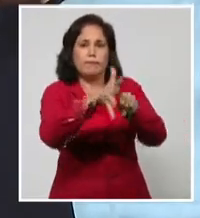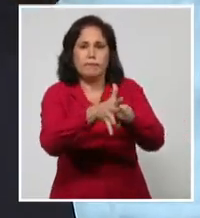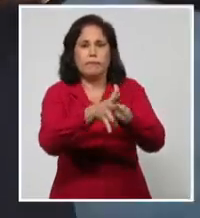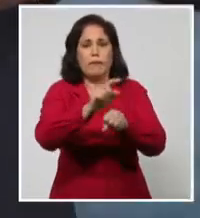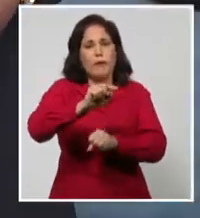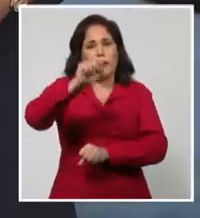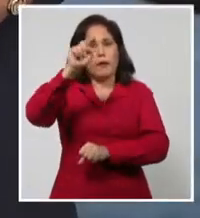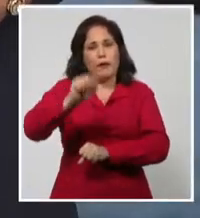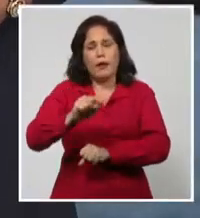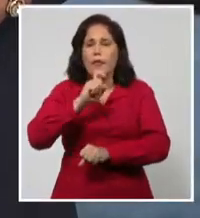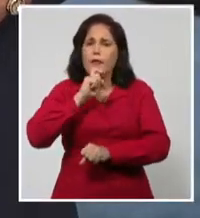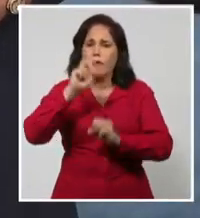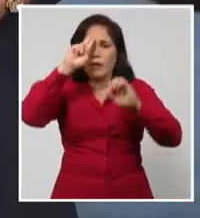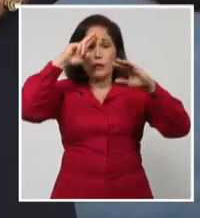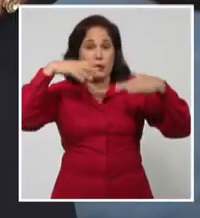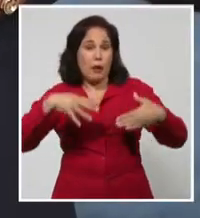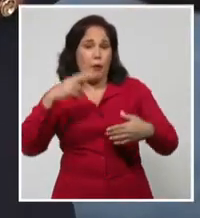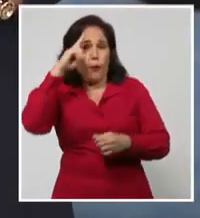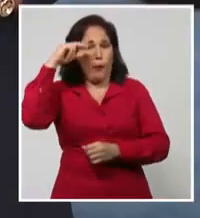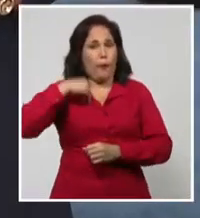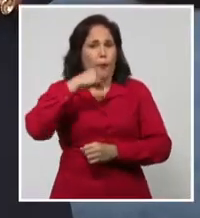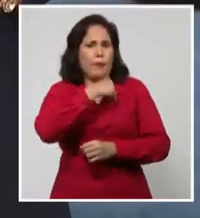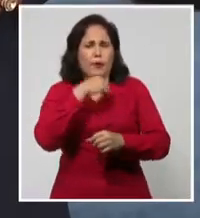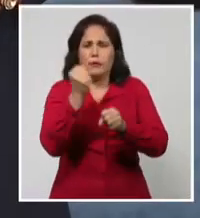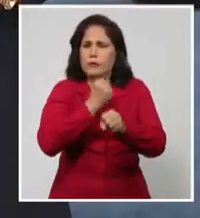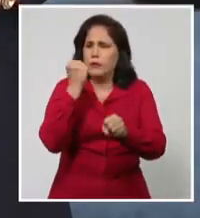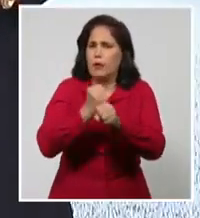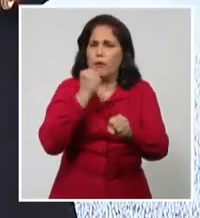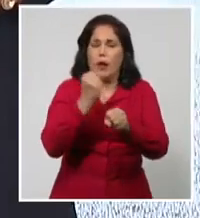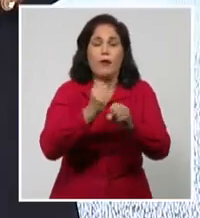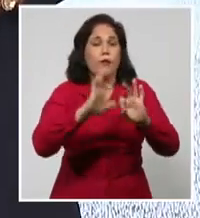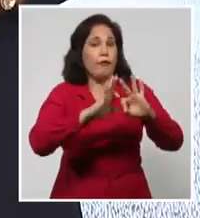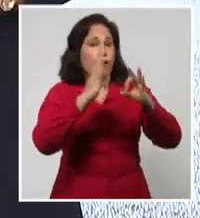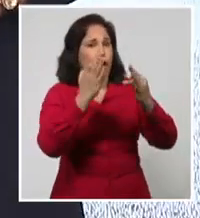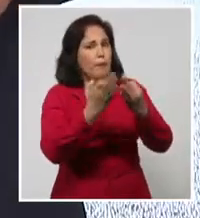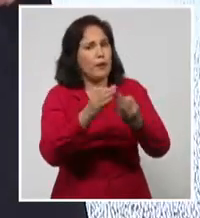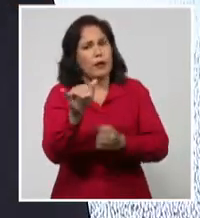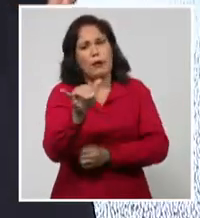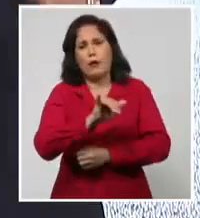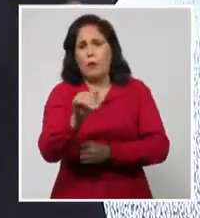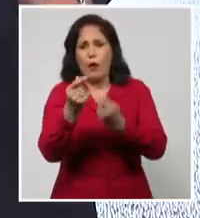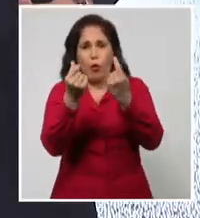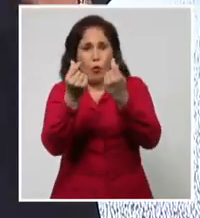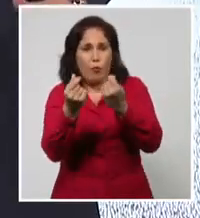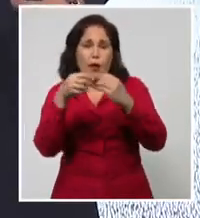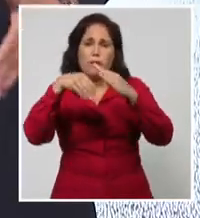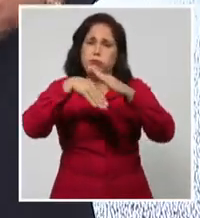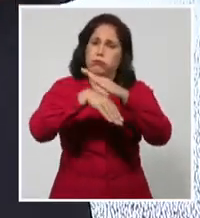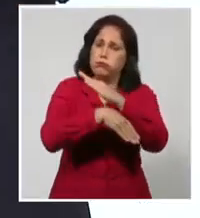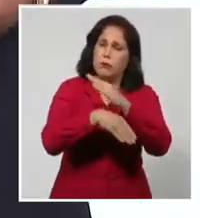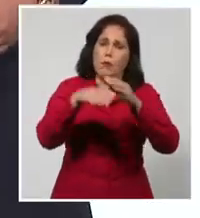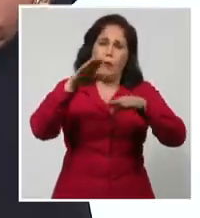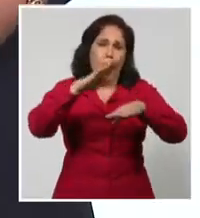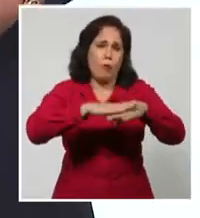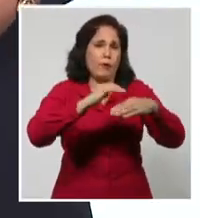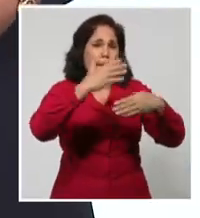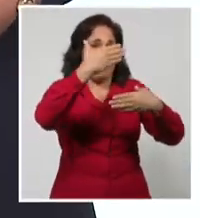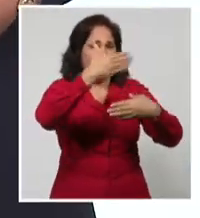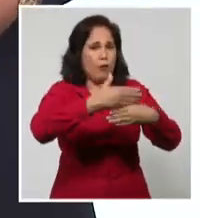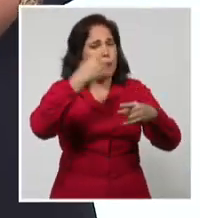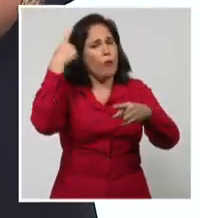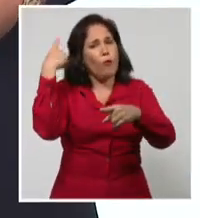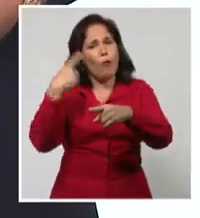nueva carga para la salud pública, para muchas familias y para una economía dañada ya por el bloqueo y otras